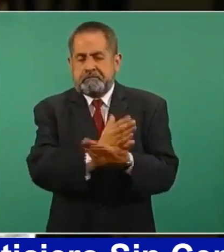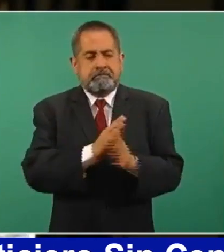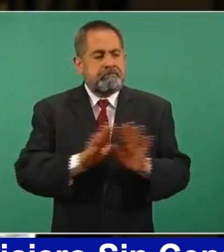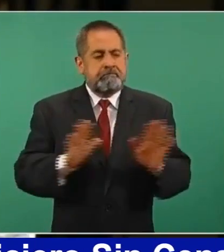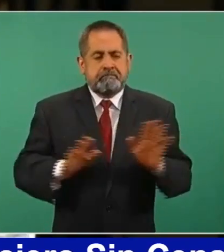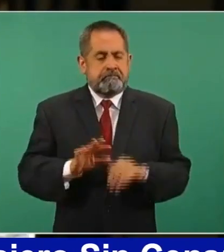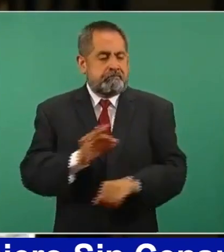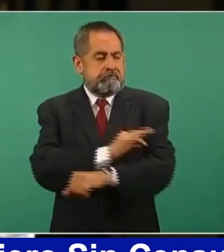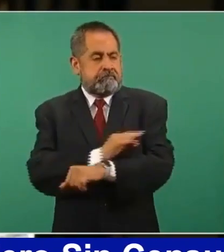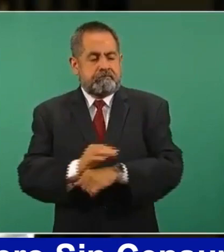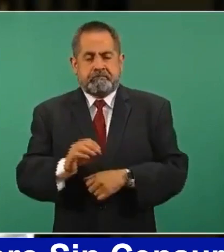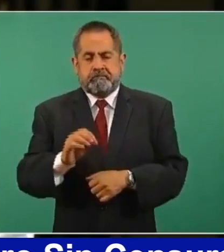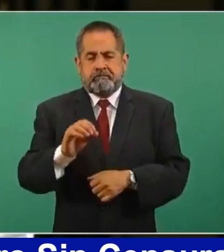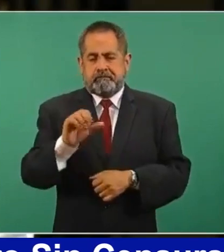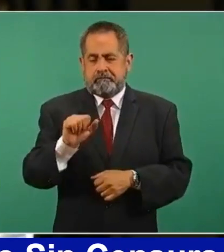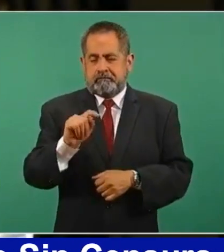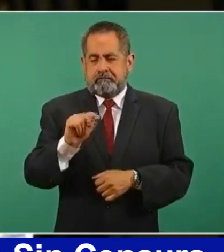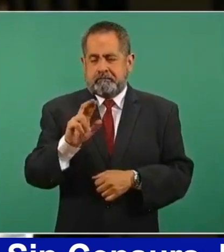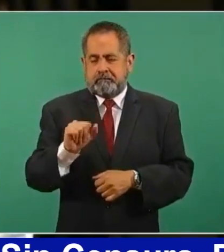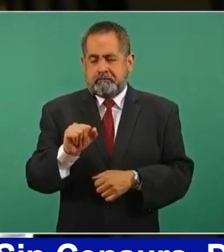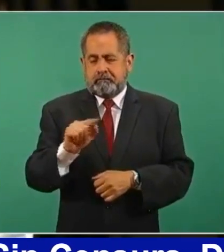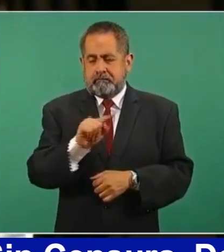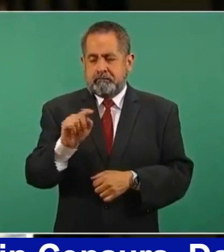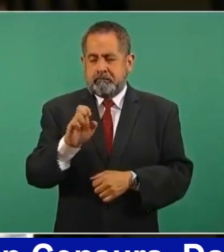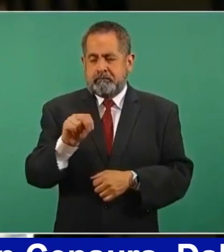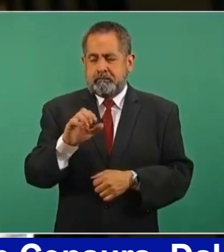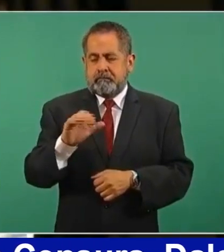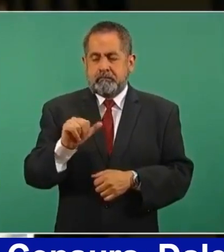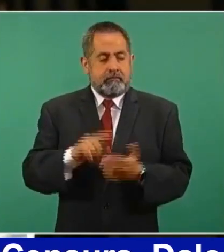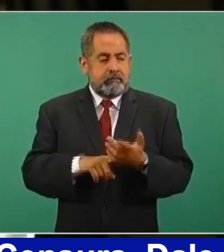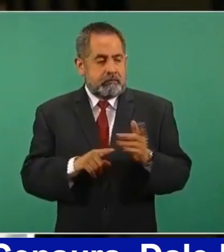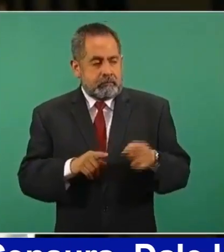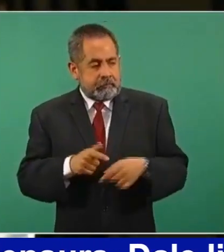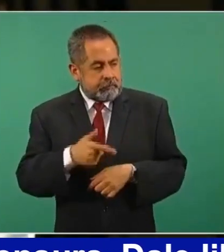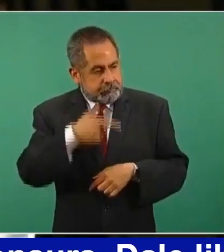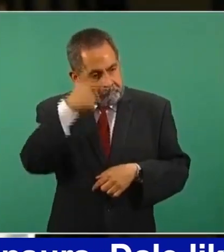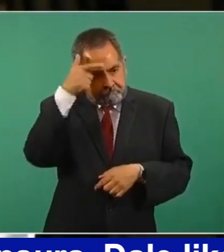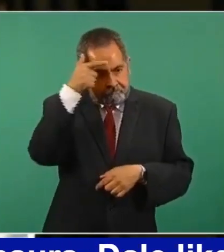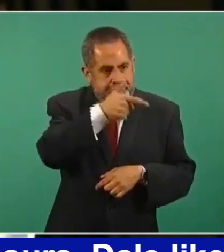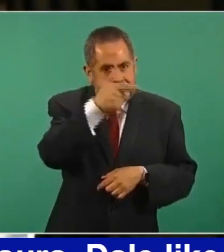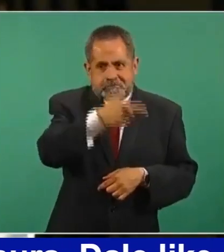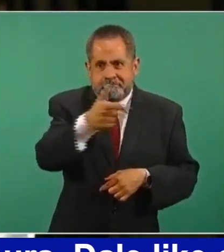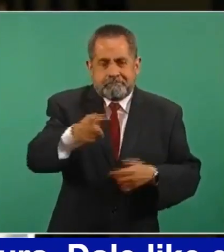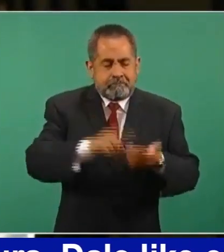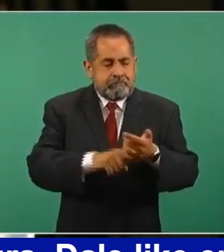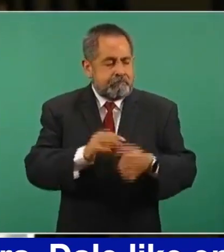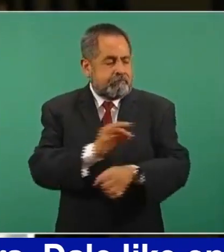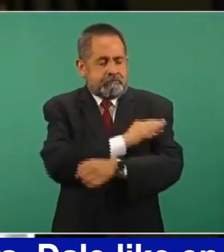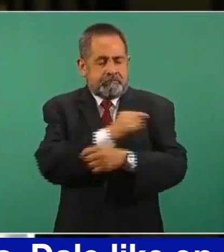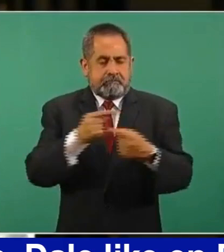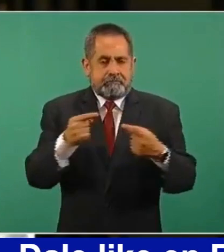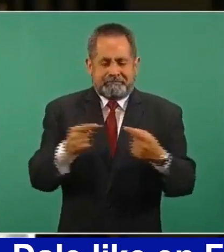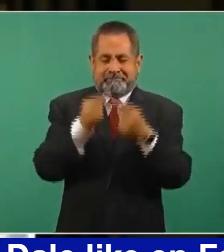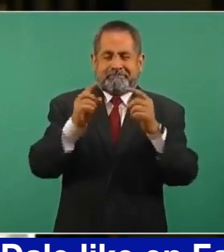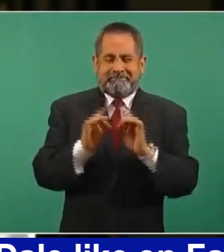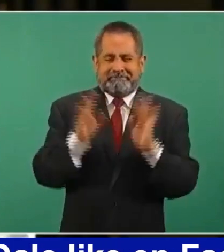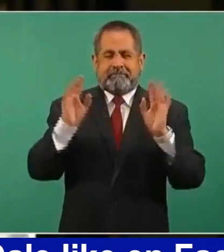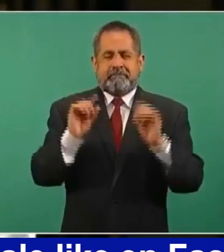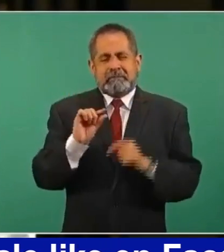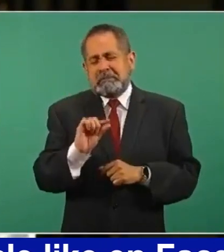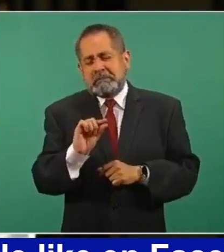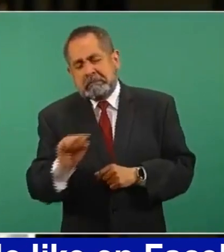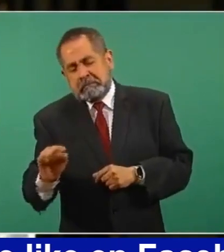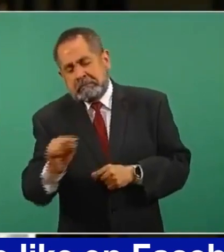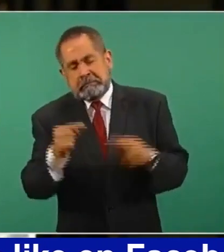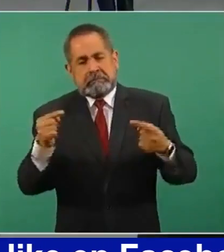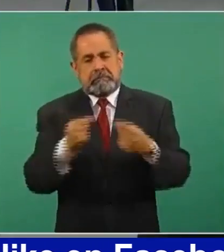Seneca, de AstraZeneca, porque encontraron reacciones mínimas, dicen ellos, pero por